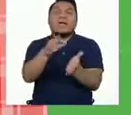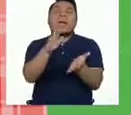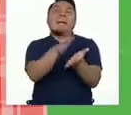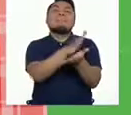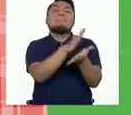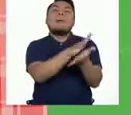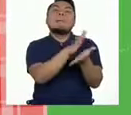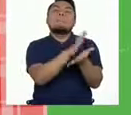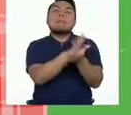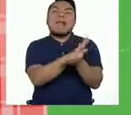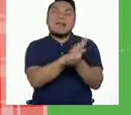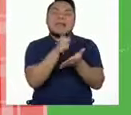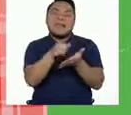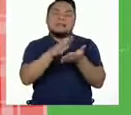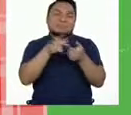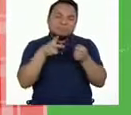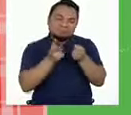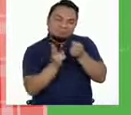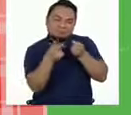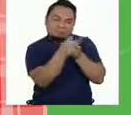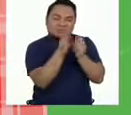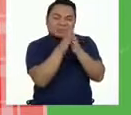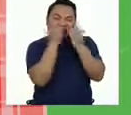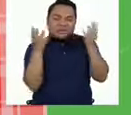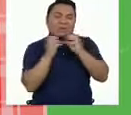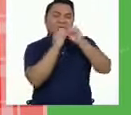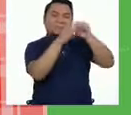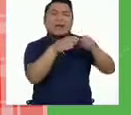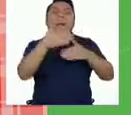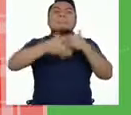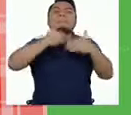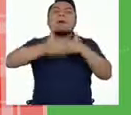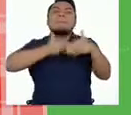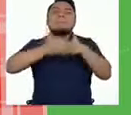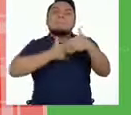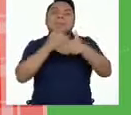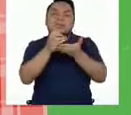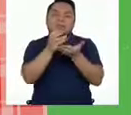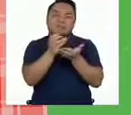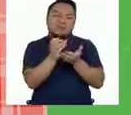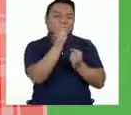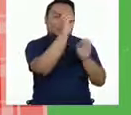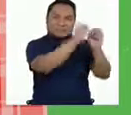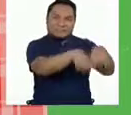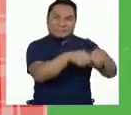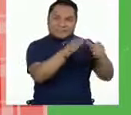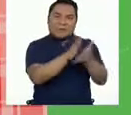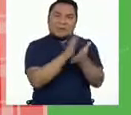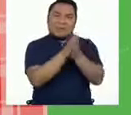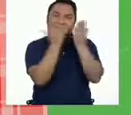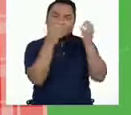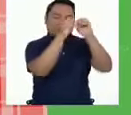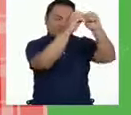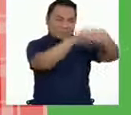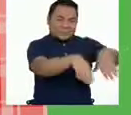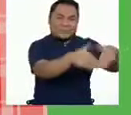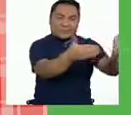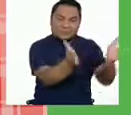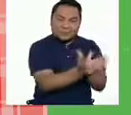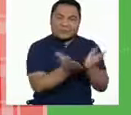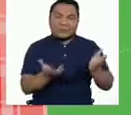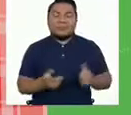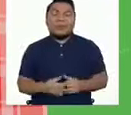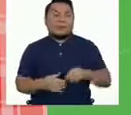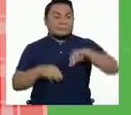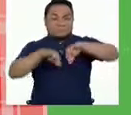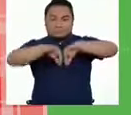papeles y cartones, donde encontramos al rollo vacío de papel higiénico y a las hojas de papel periódico. Ambos